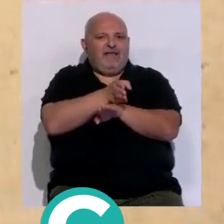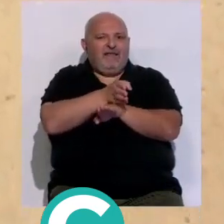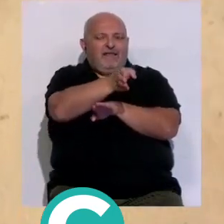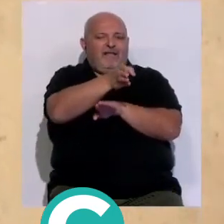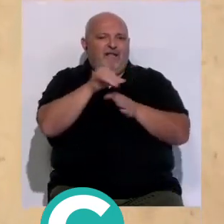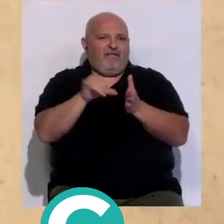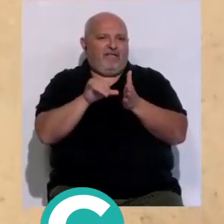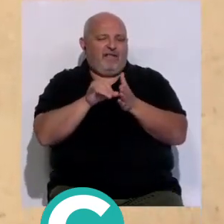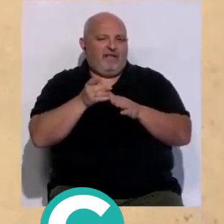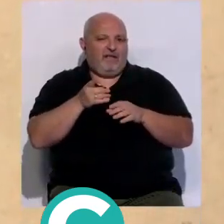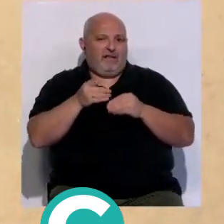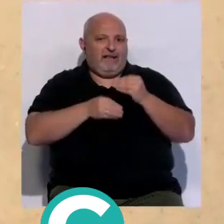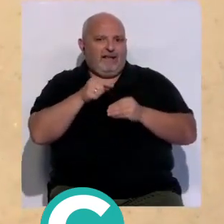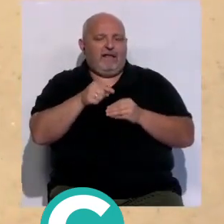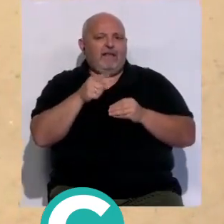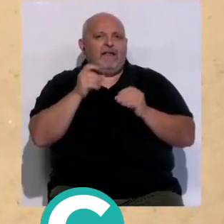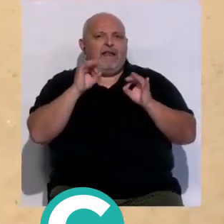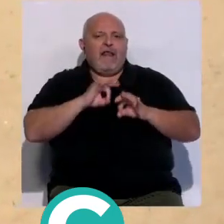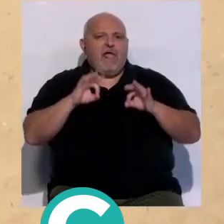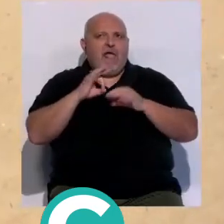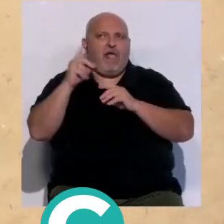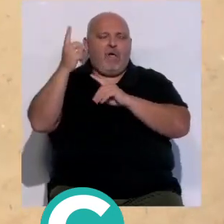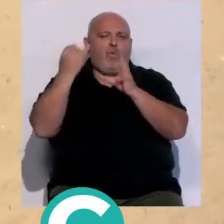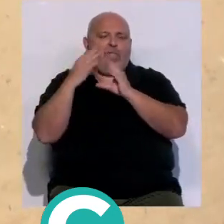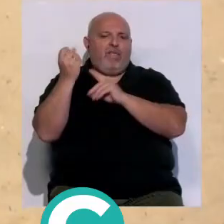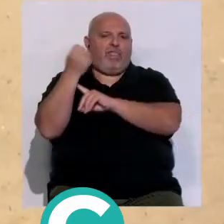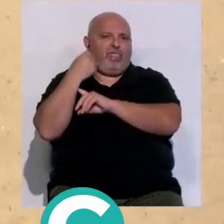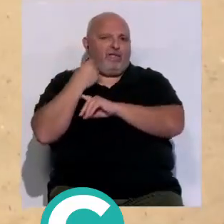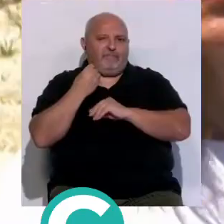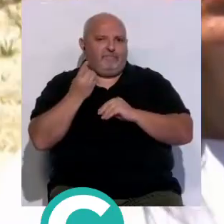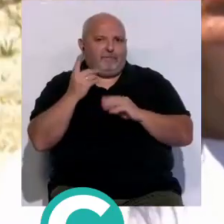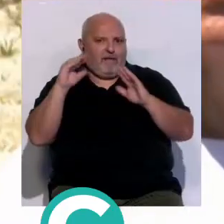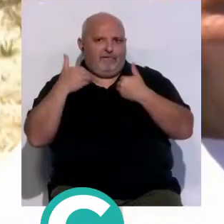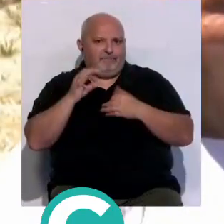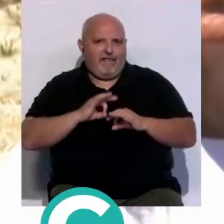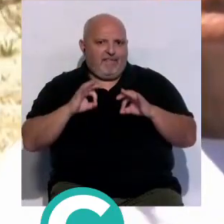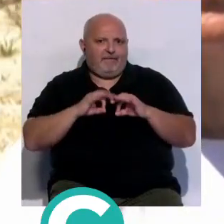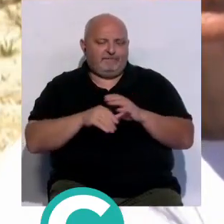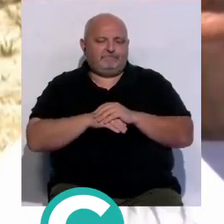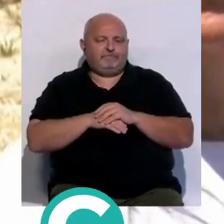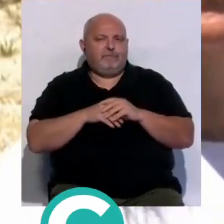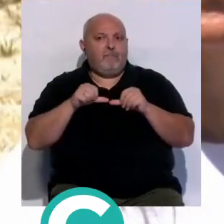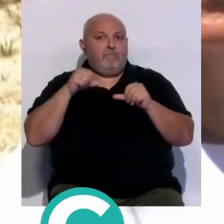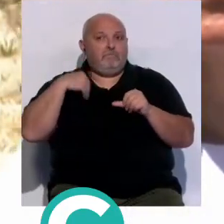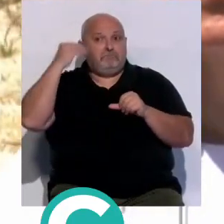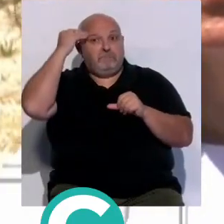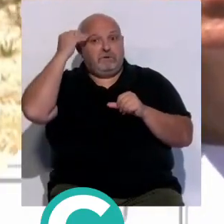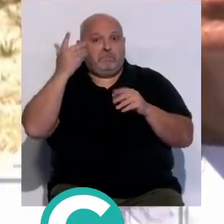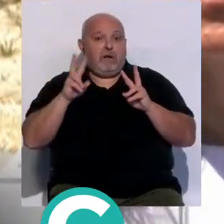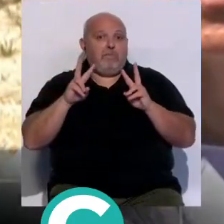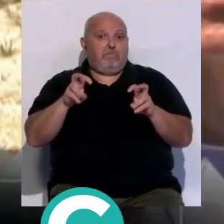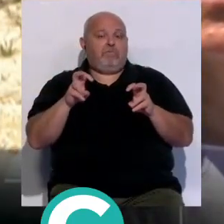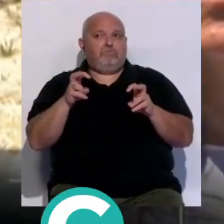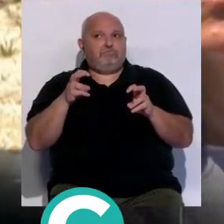en paralelo a la vía férrea sin que hayan atendido sus demandas nosotros que saludábamos en principio